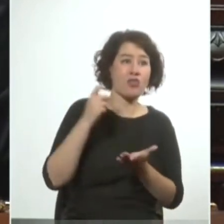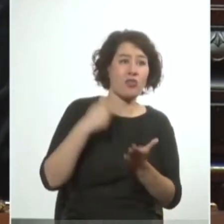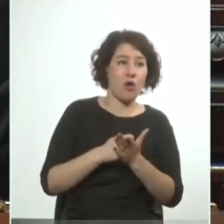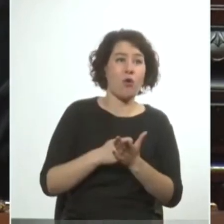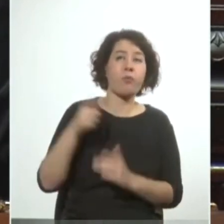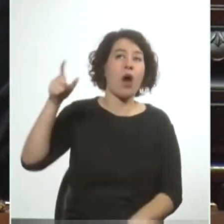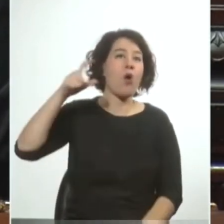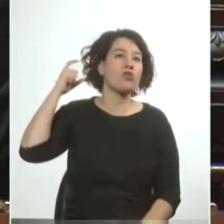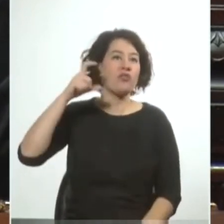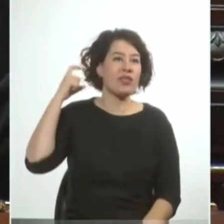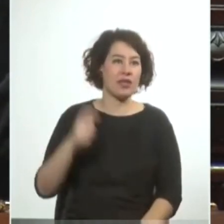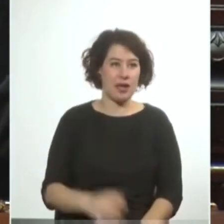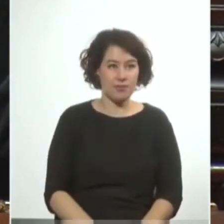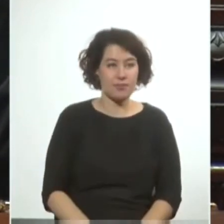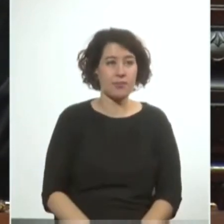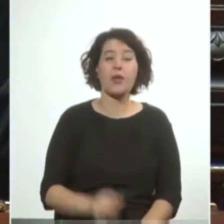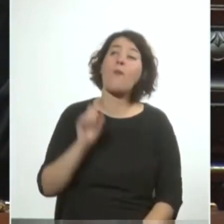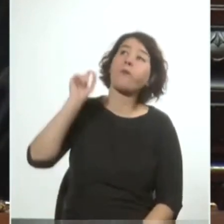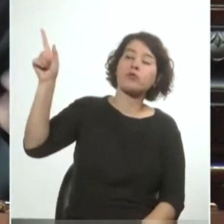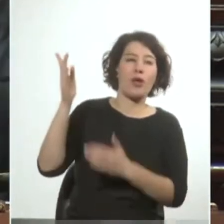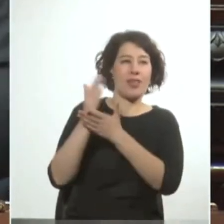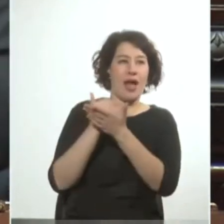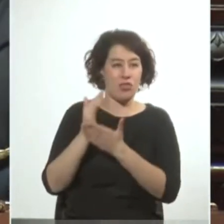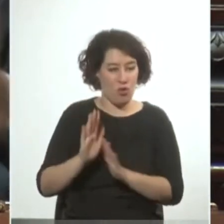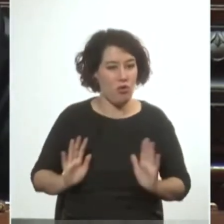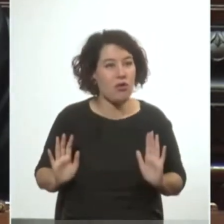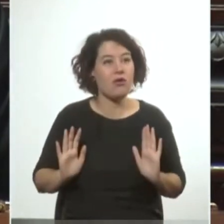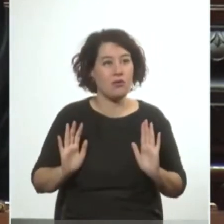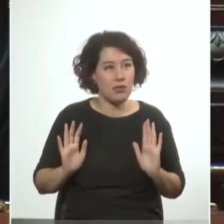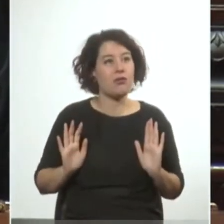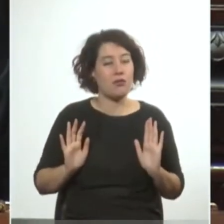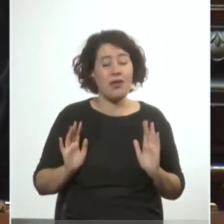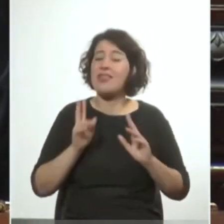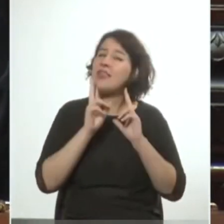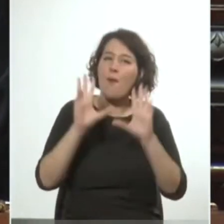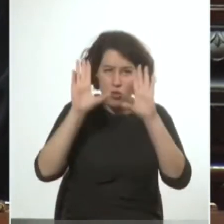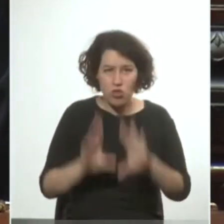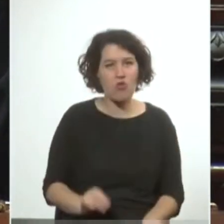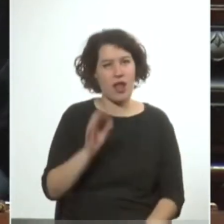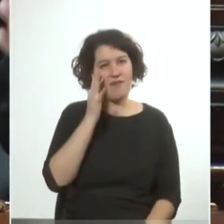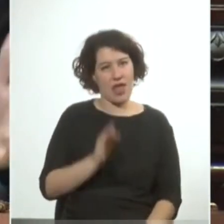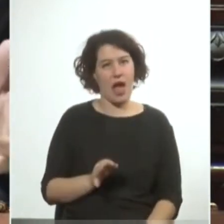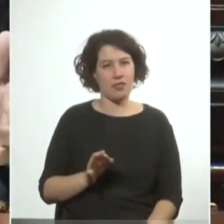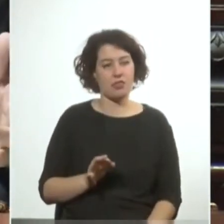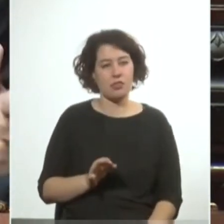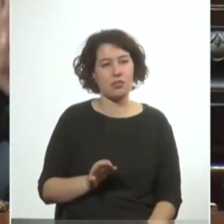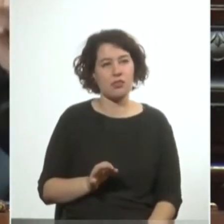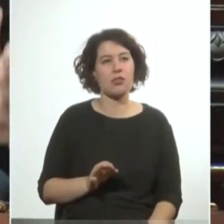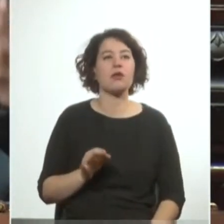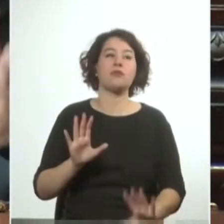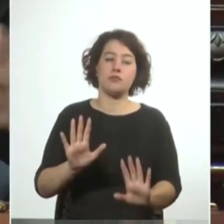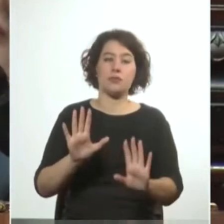la Unión Soviética y por sus estados satélites entonces digamos toda la verdad y asumamos